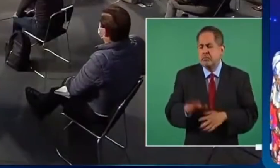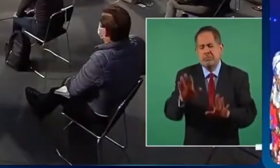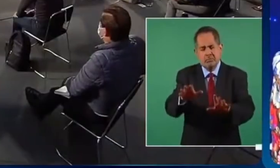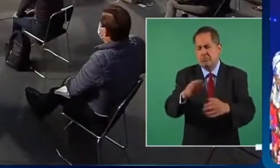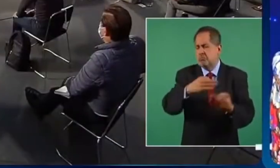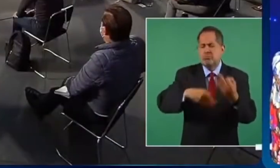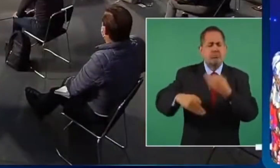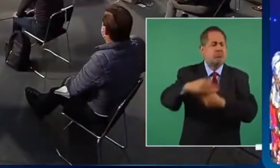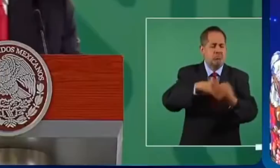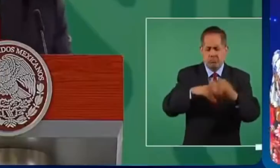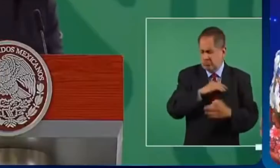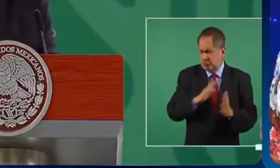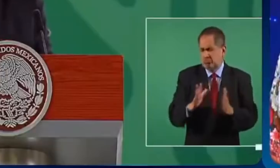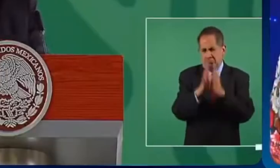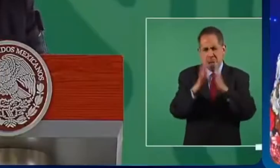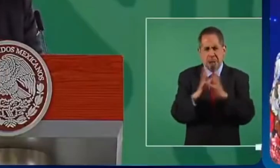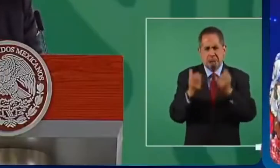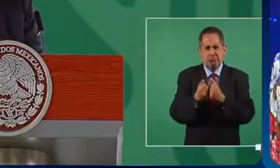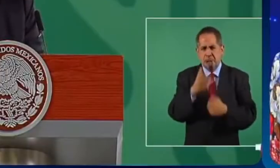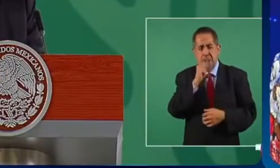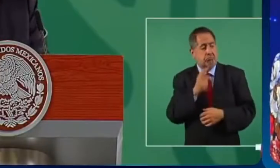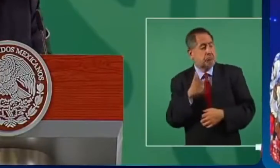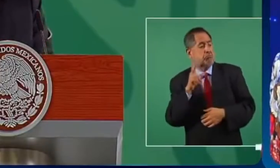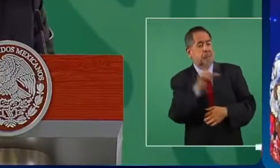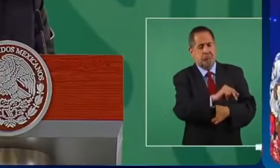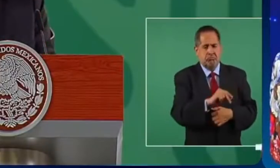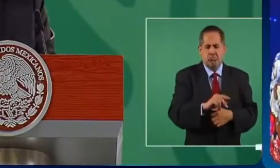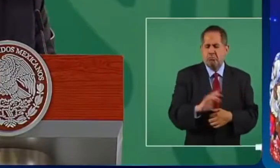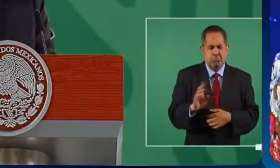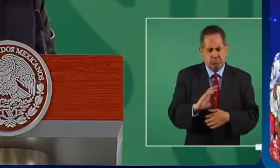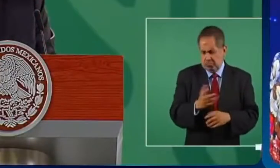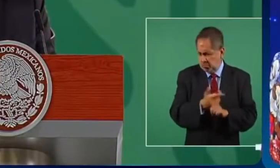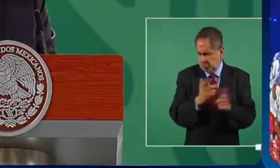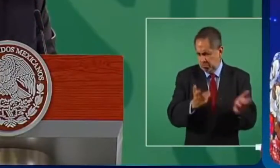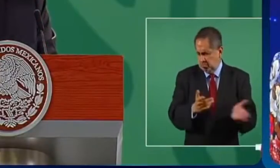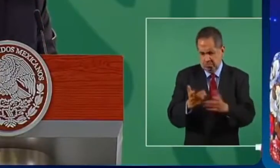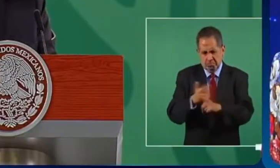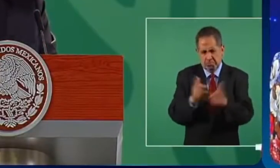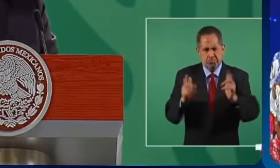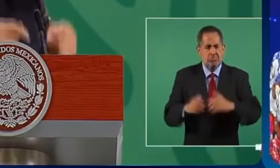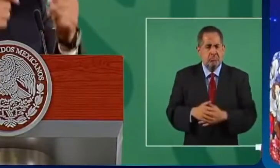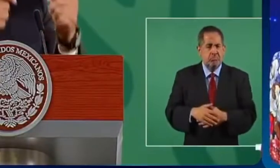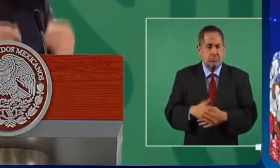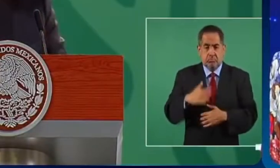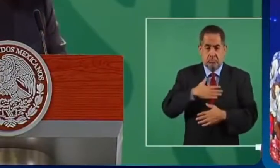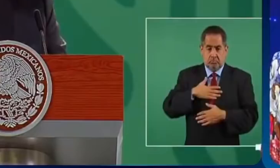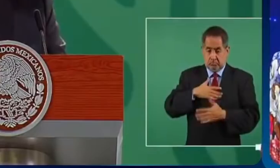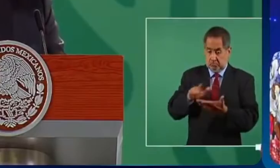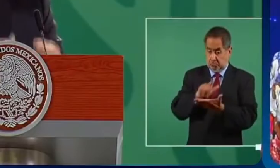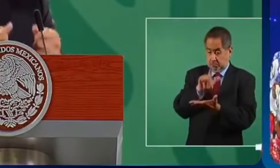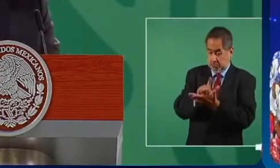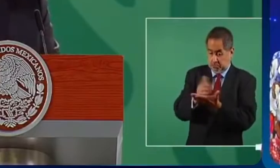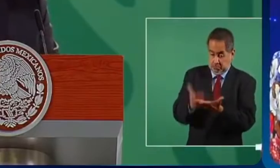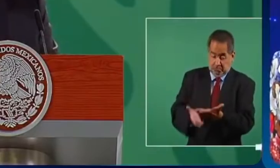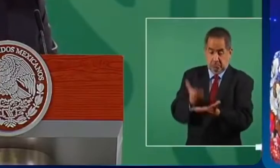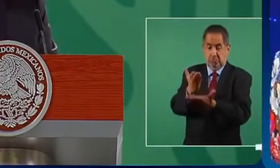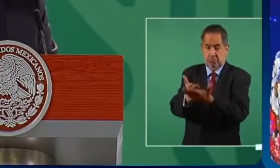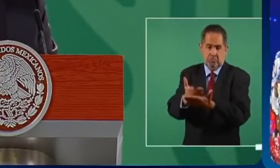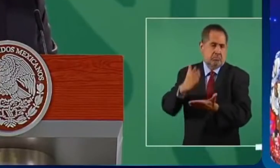participar no se le puede negar a nadie la participación yo voy a presentar lo que